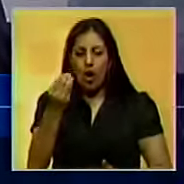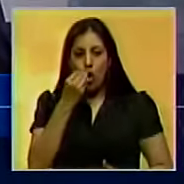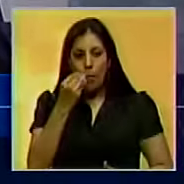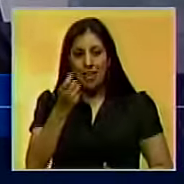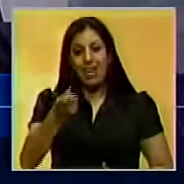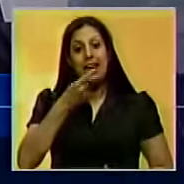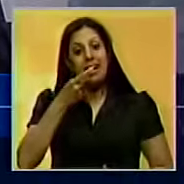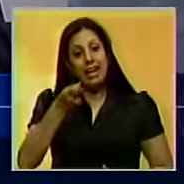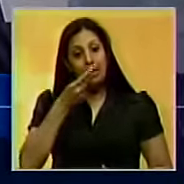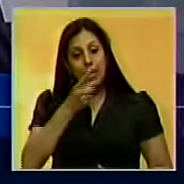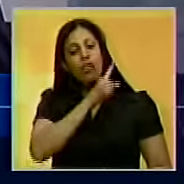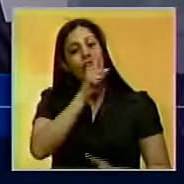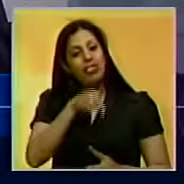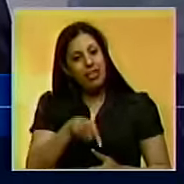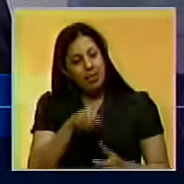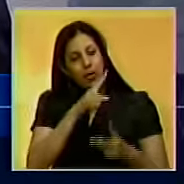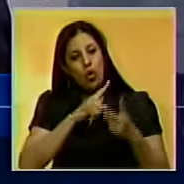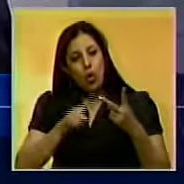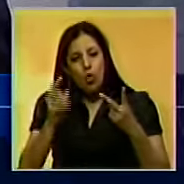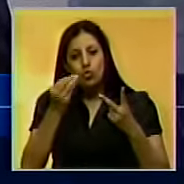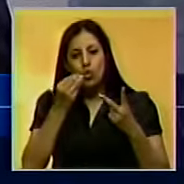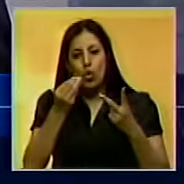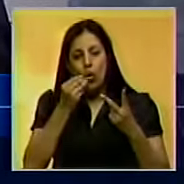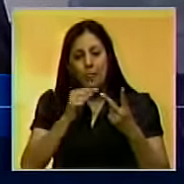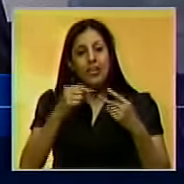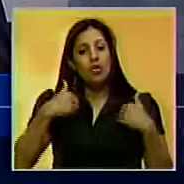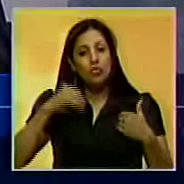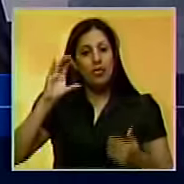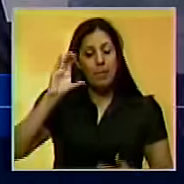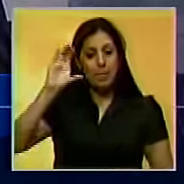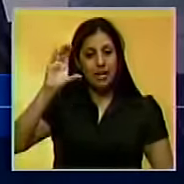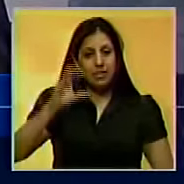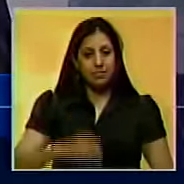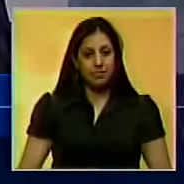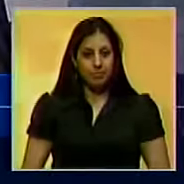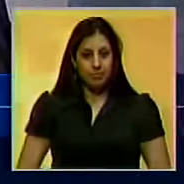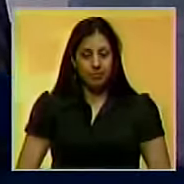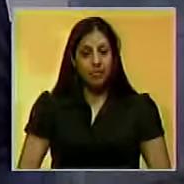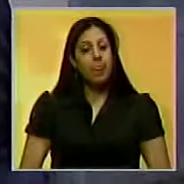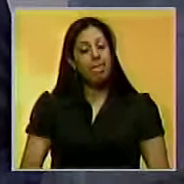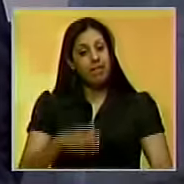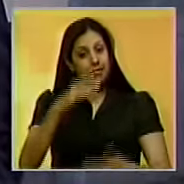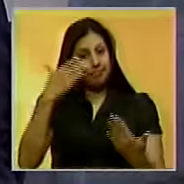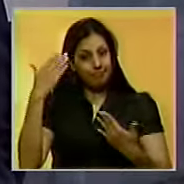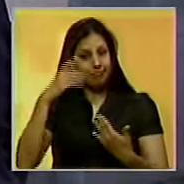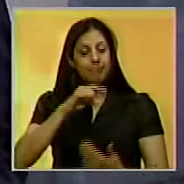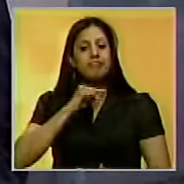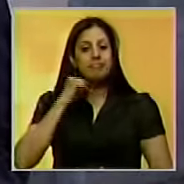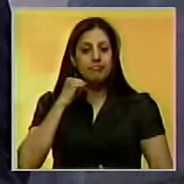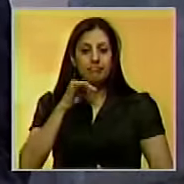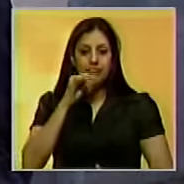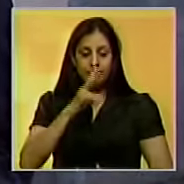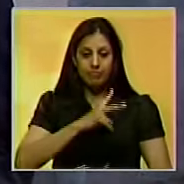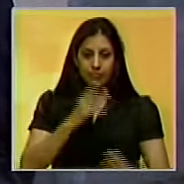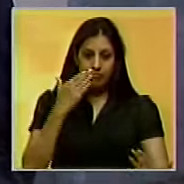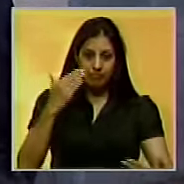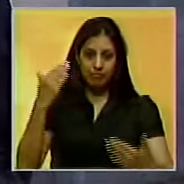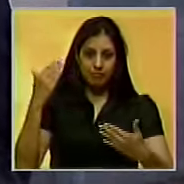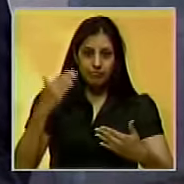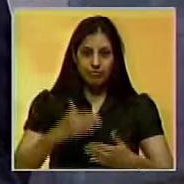de medicamentos y alimentos que atraviesa el pueblo venezolano. En la Nunciatura Apostólica, Euclides Sotillo, Noticiero,